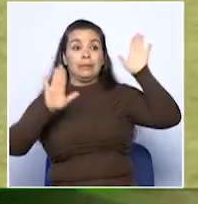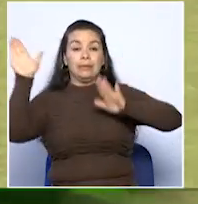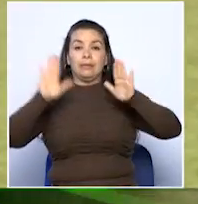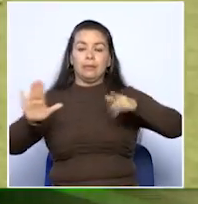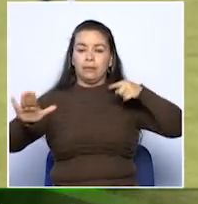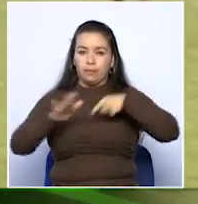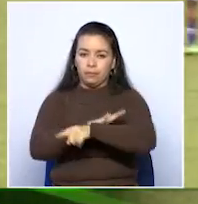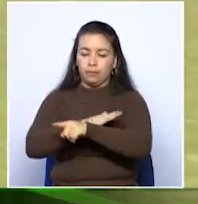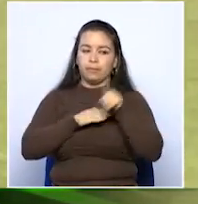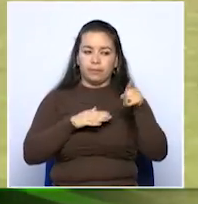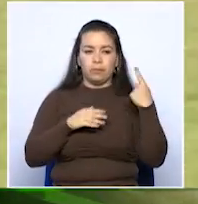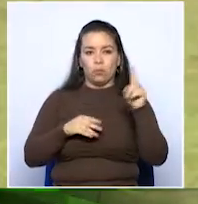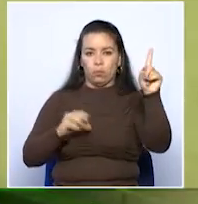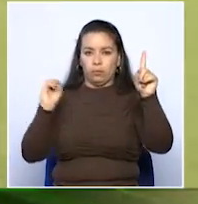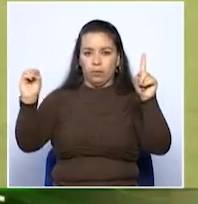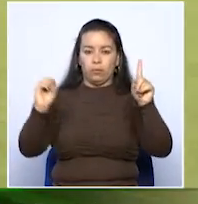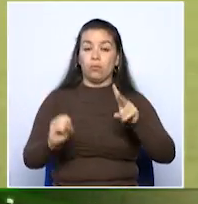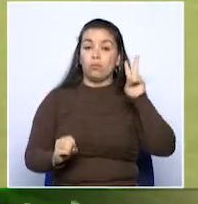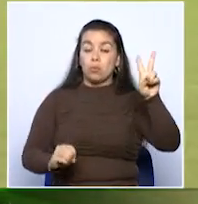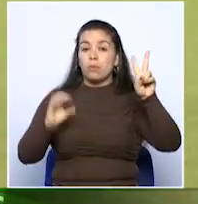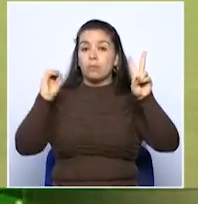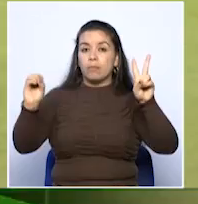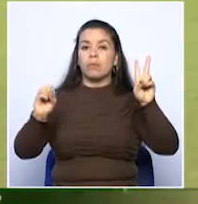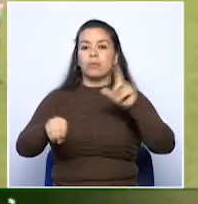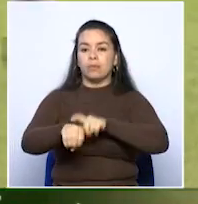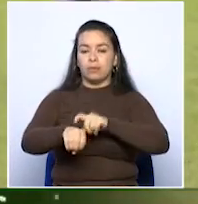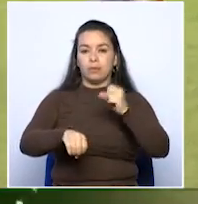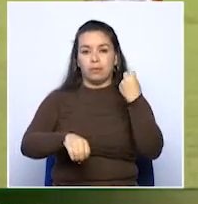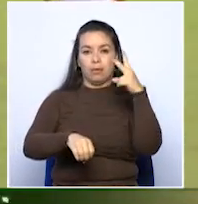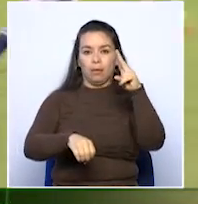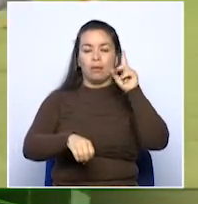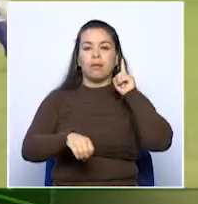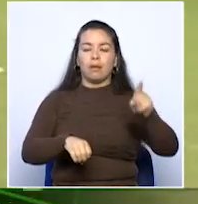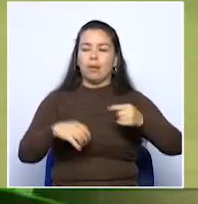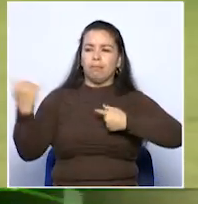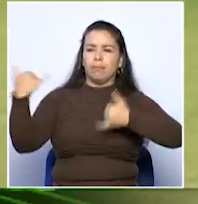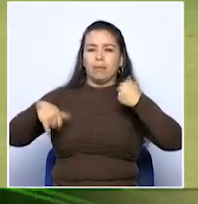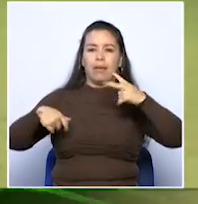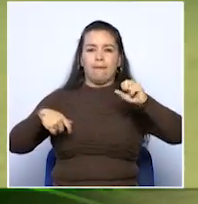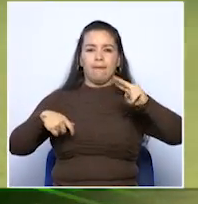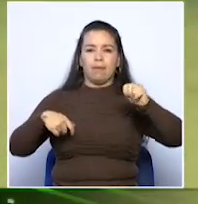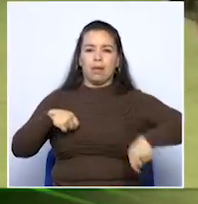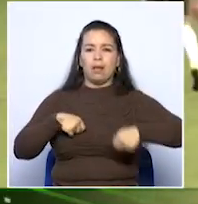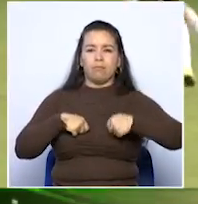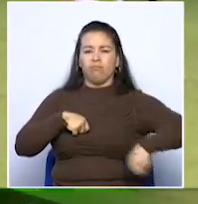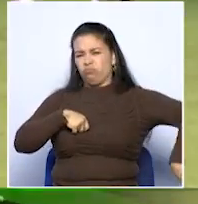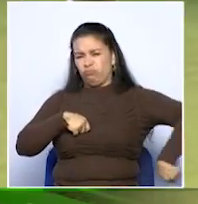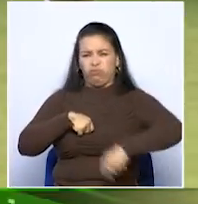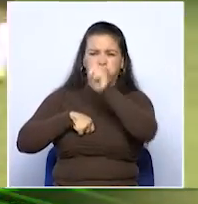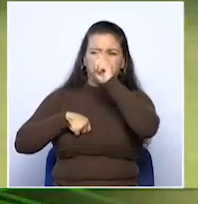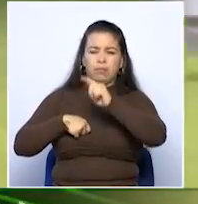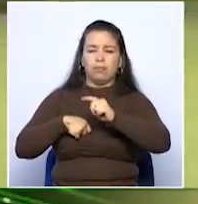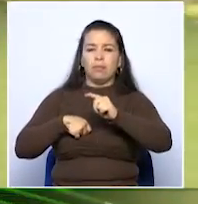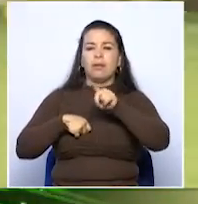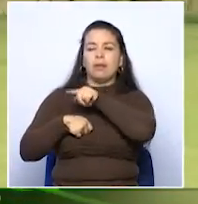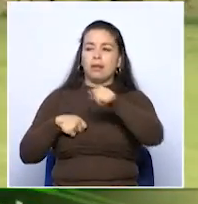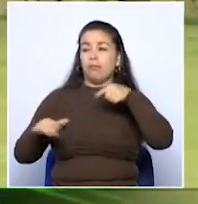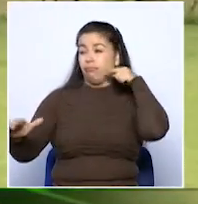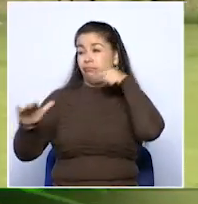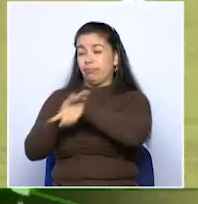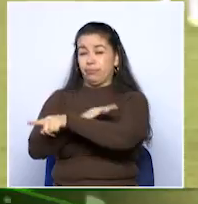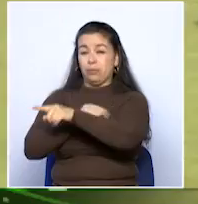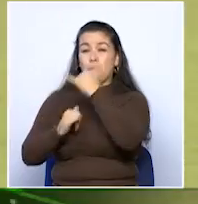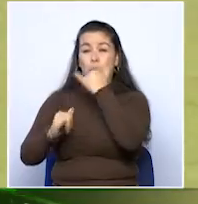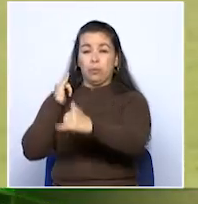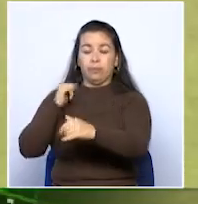marcador en favor de Indubolsas. El 2-0 llegaría en el segundo tiempo por intervino de Kevin Clavijo, quien saca un potente remate desde fuera del área y envía al esférico al